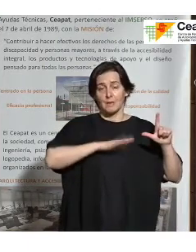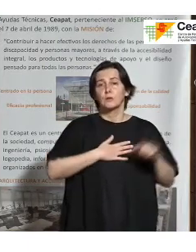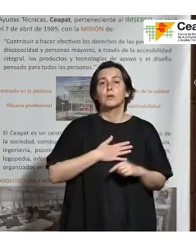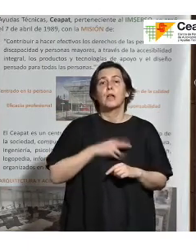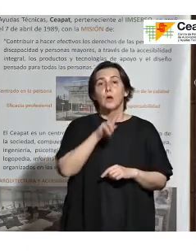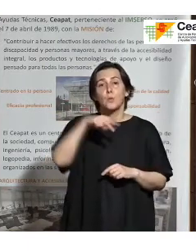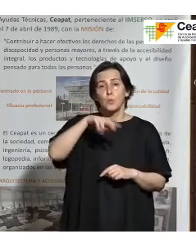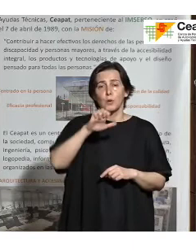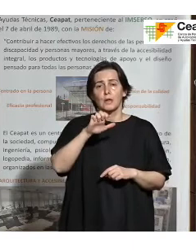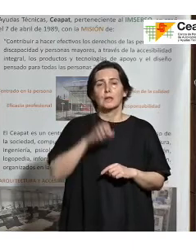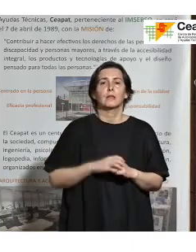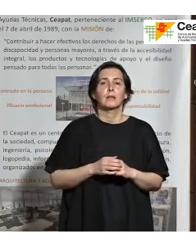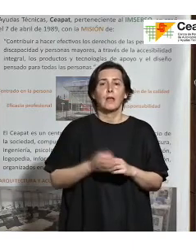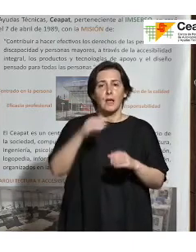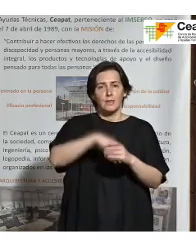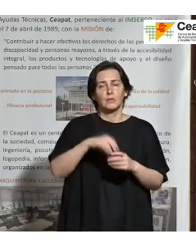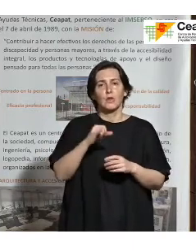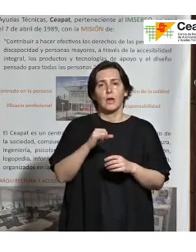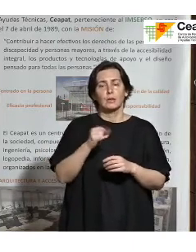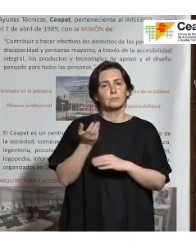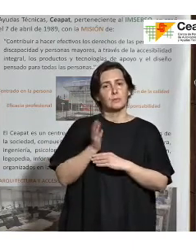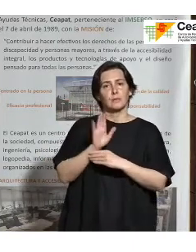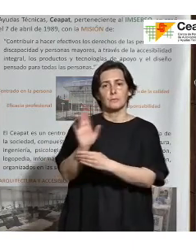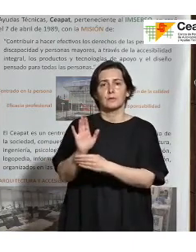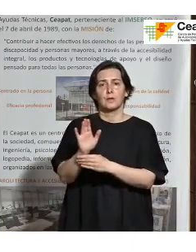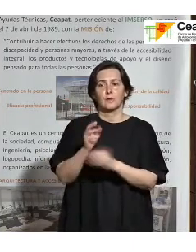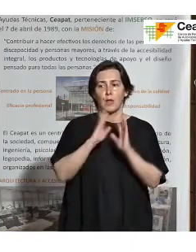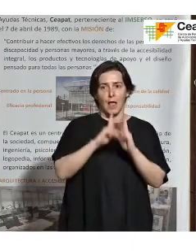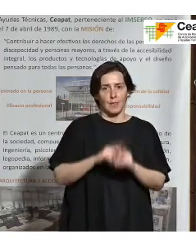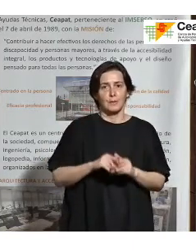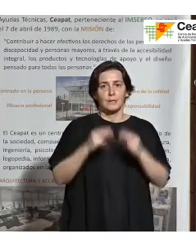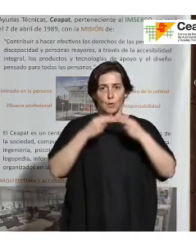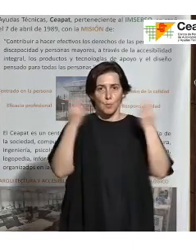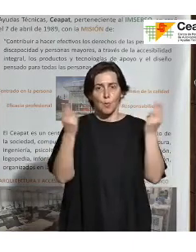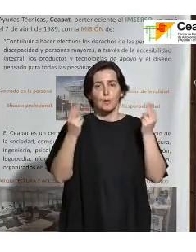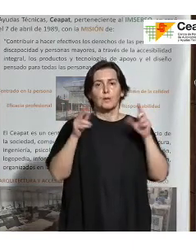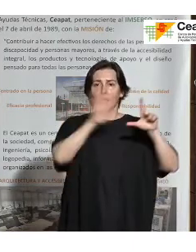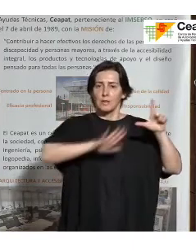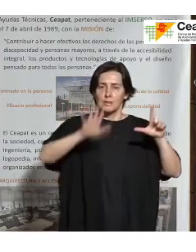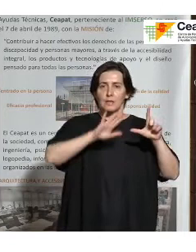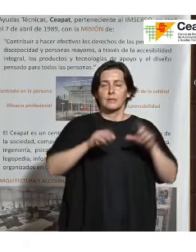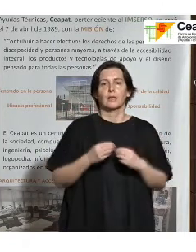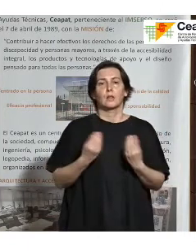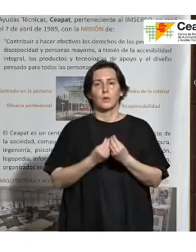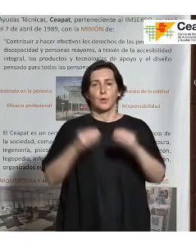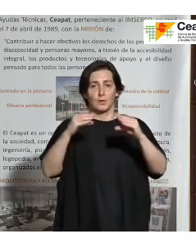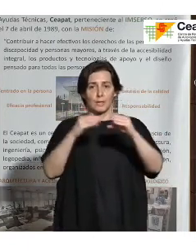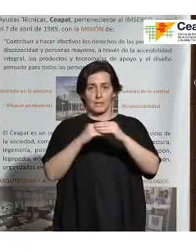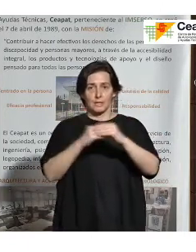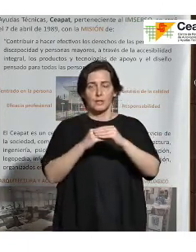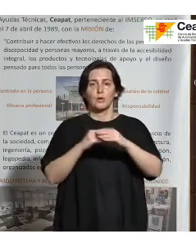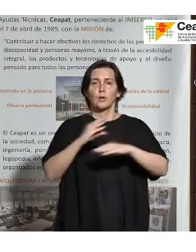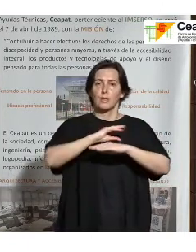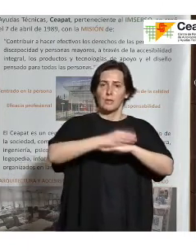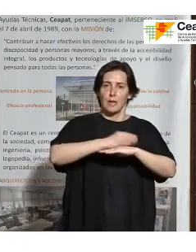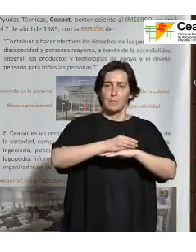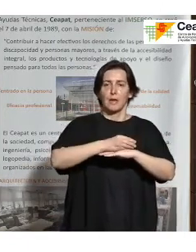ha contado con representación de la Administración Pública Estatal, a través del IMSSERSO y del CEAPAT de este